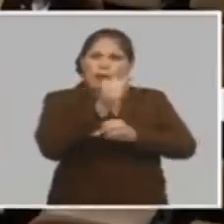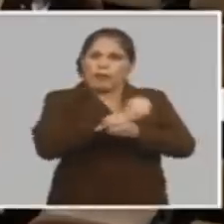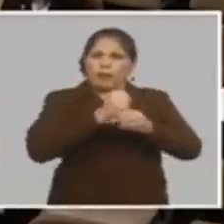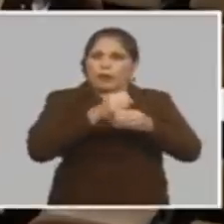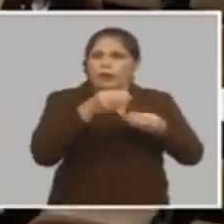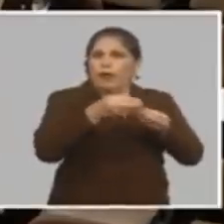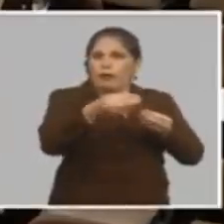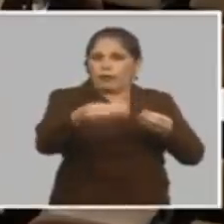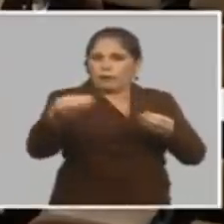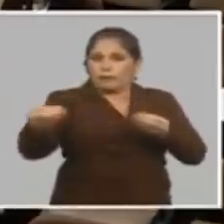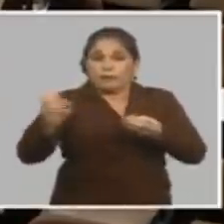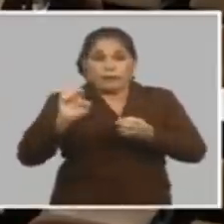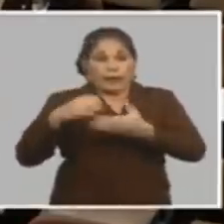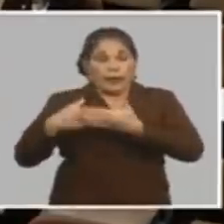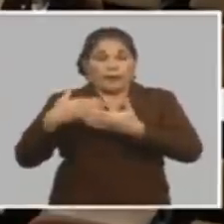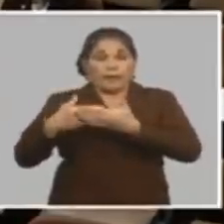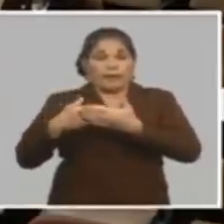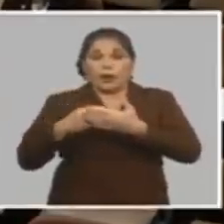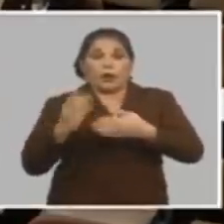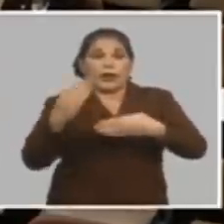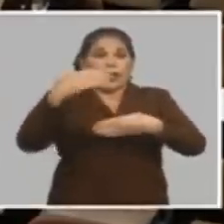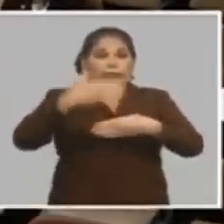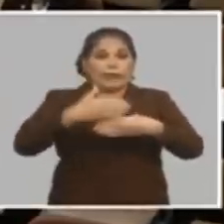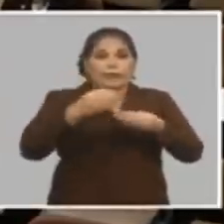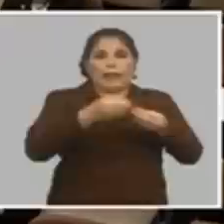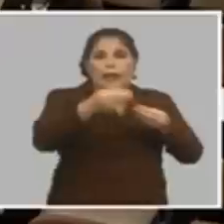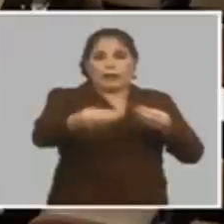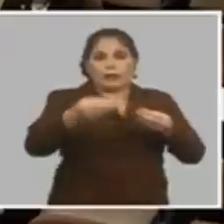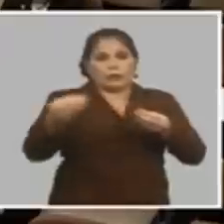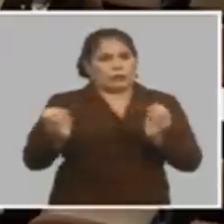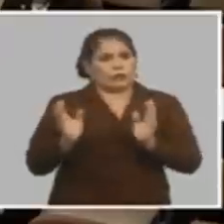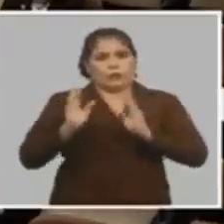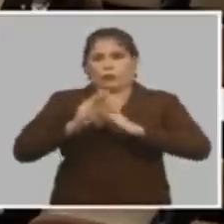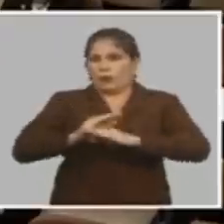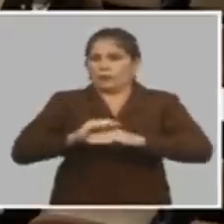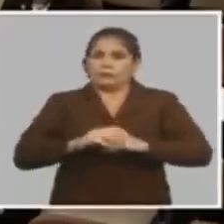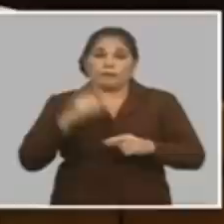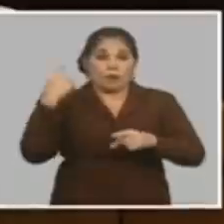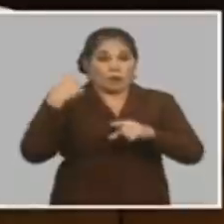entonces las empresas no van a tener límite en la distribución de utilidades adelante